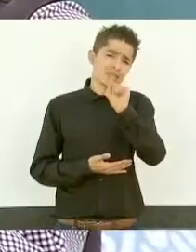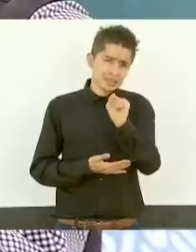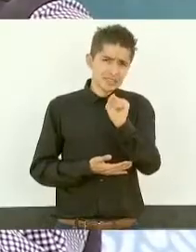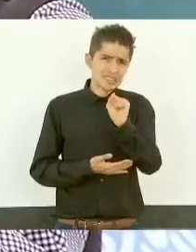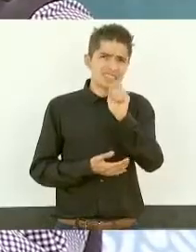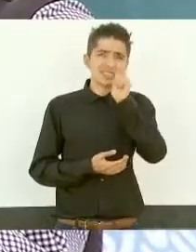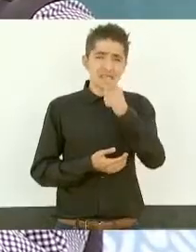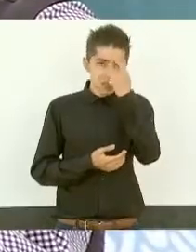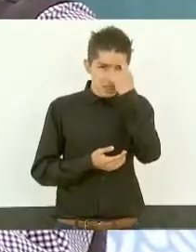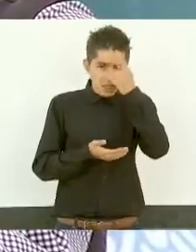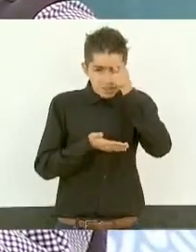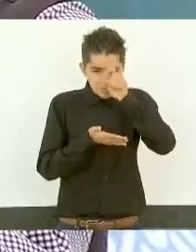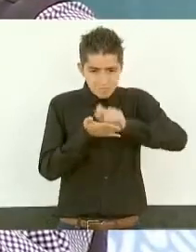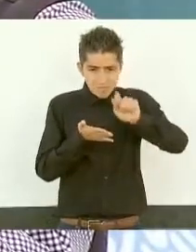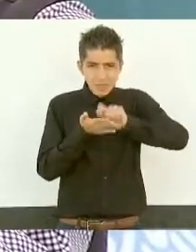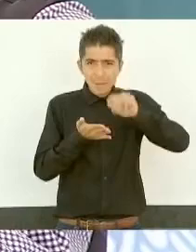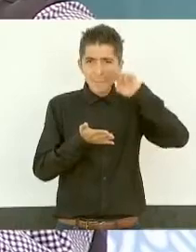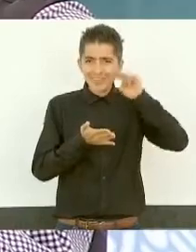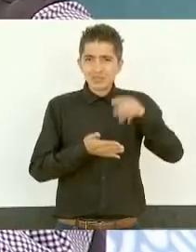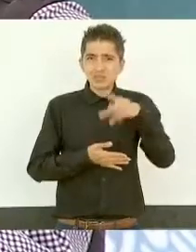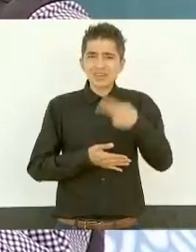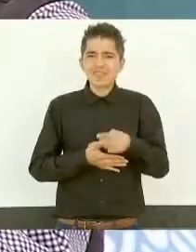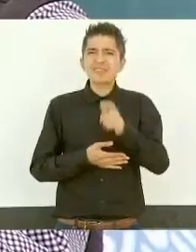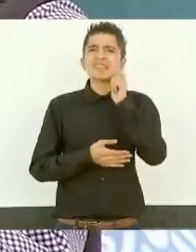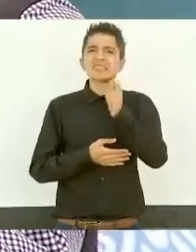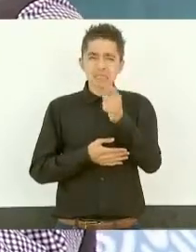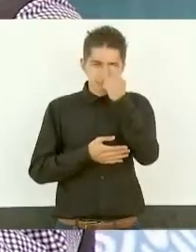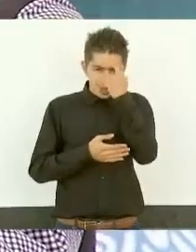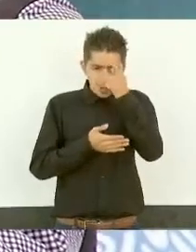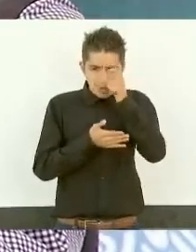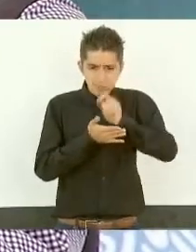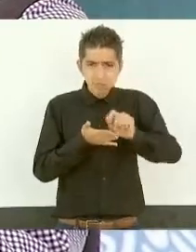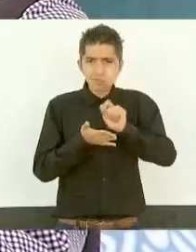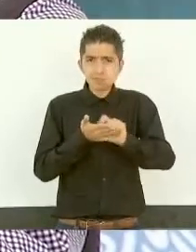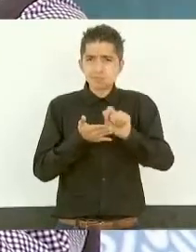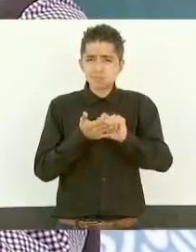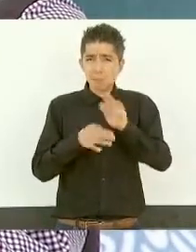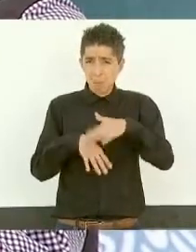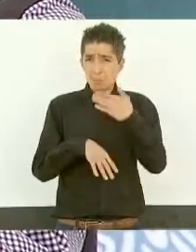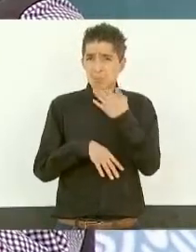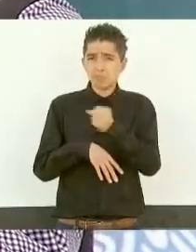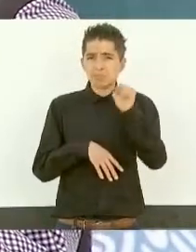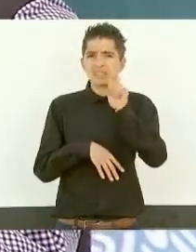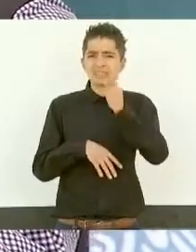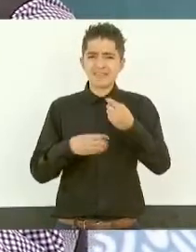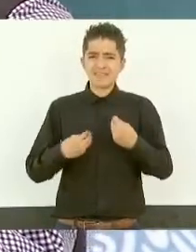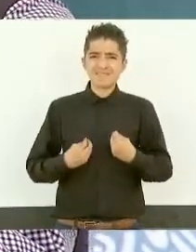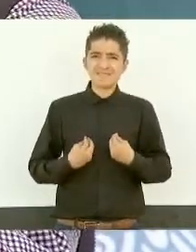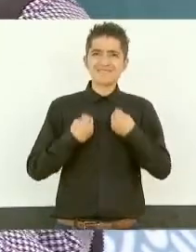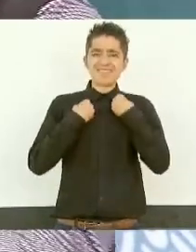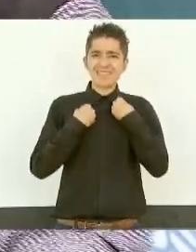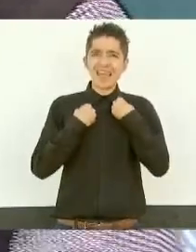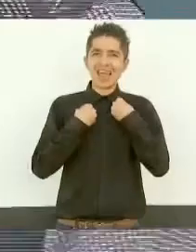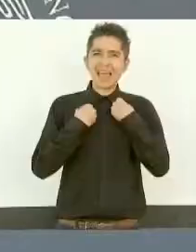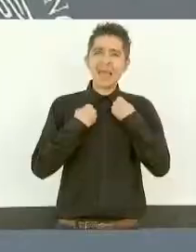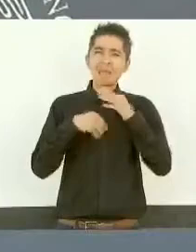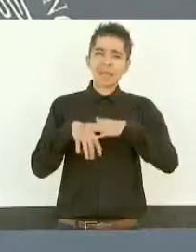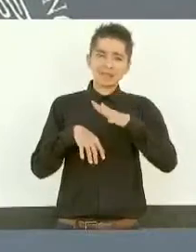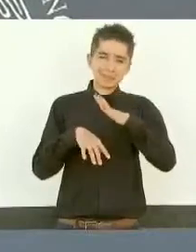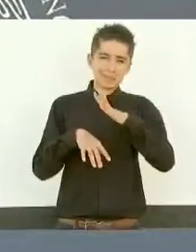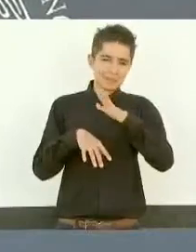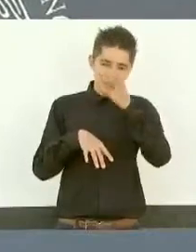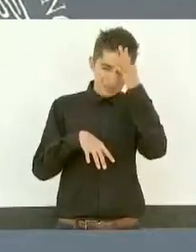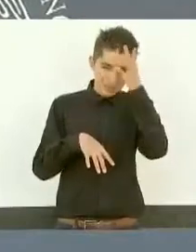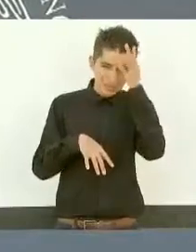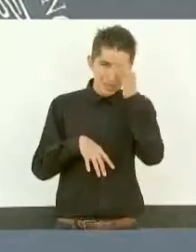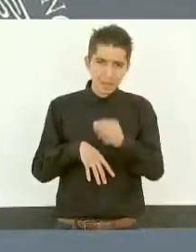ha quedado en la historia con su obra maestra La Vida Inútil de Pito Pérez. Es,